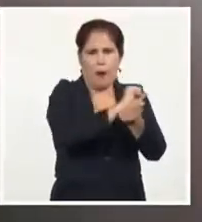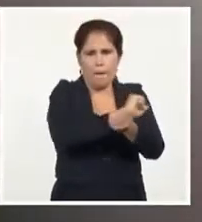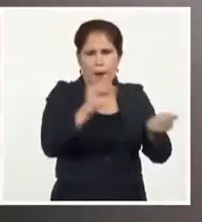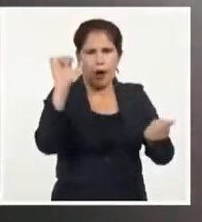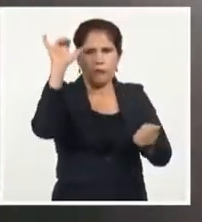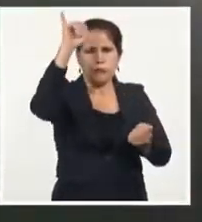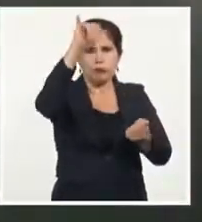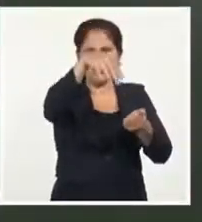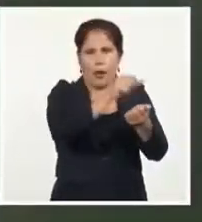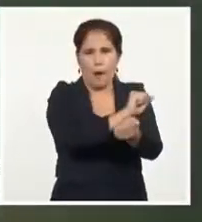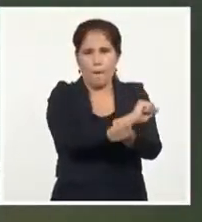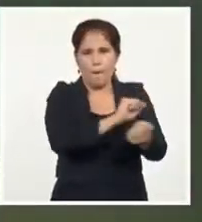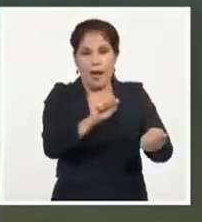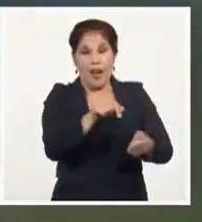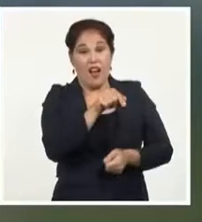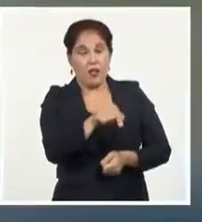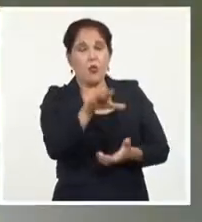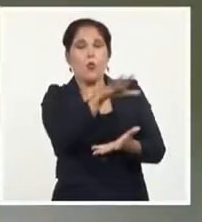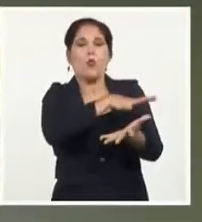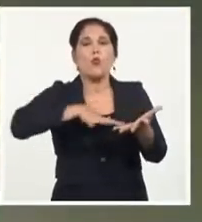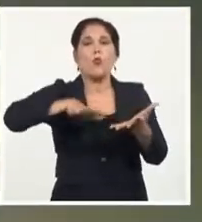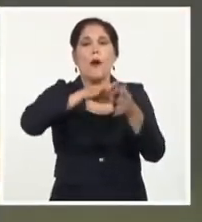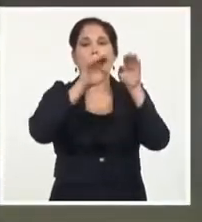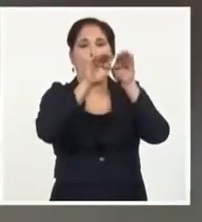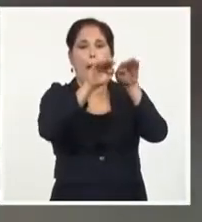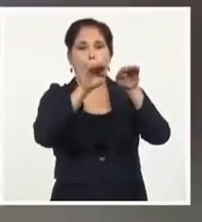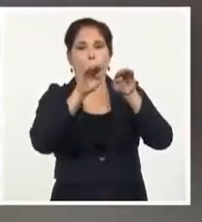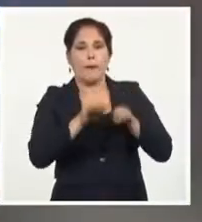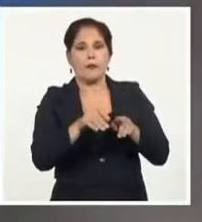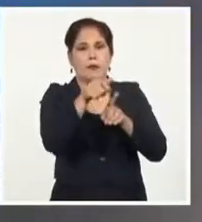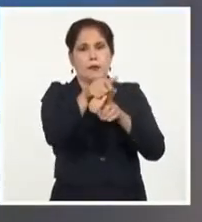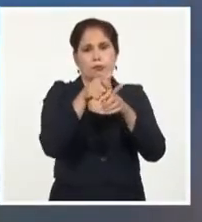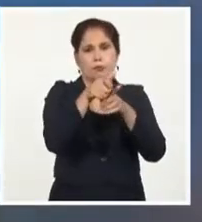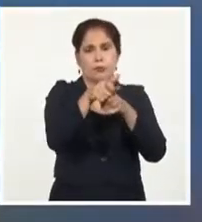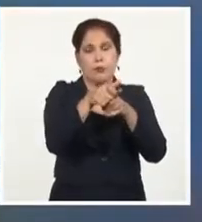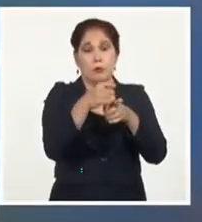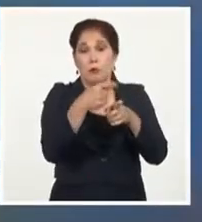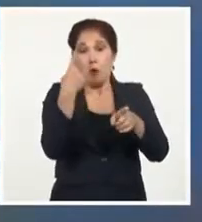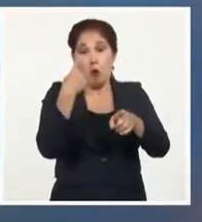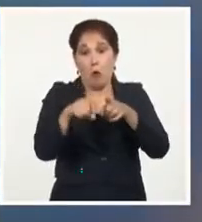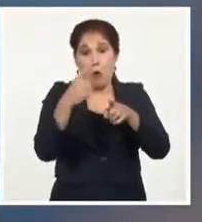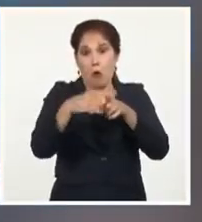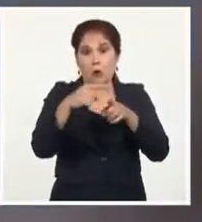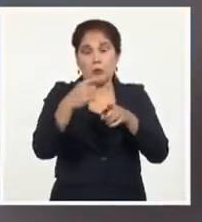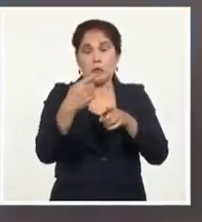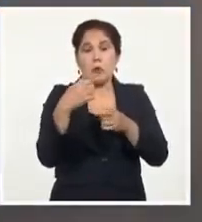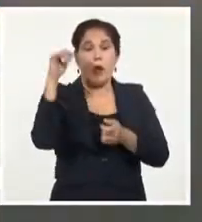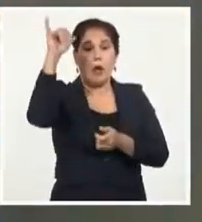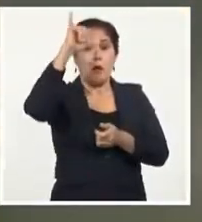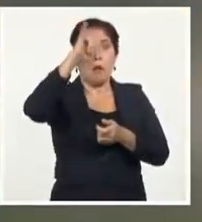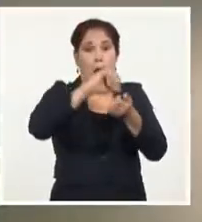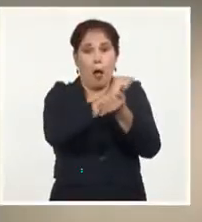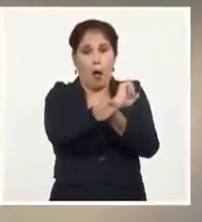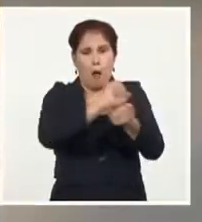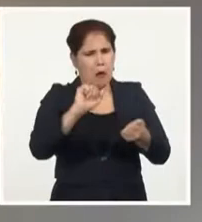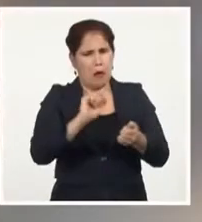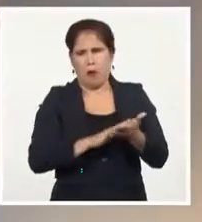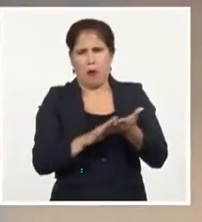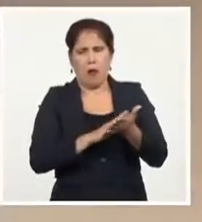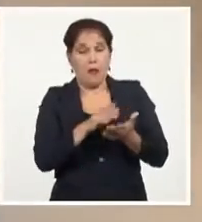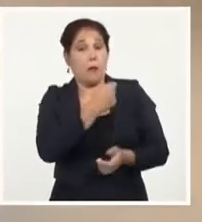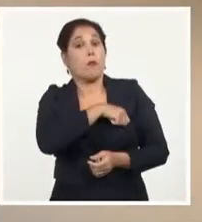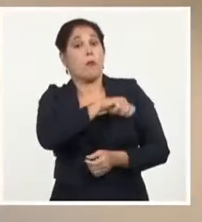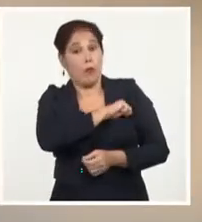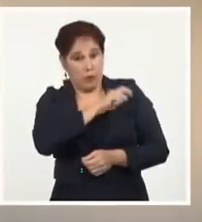el aeródromo de Zaki, en una zona de almacenamiento de municiones. Aunque ningún equipo de aviación resultó dañado, varios civiles fueron